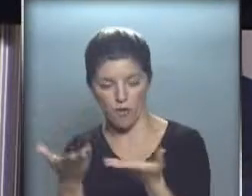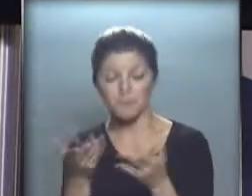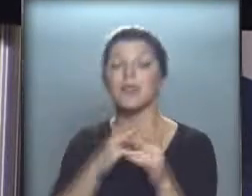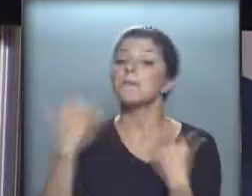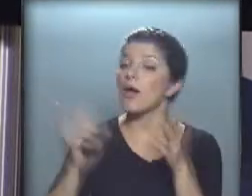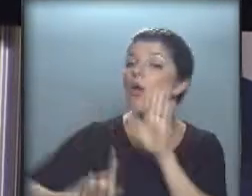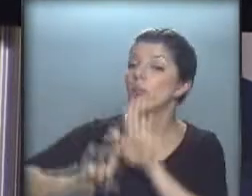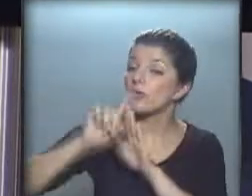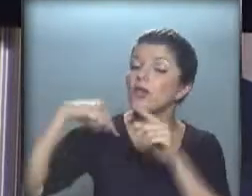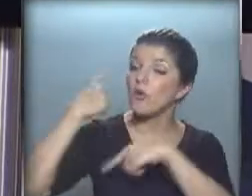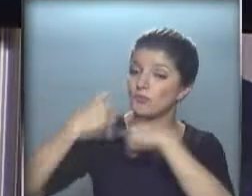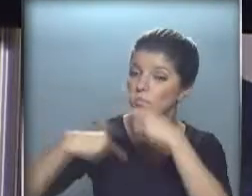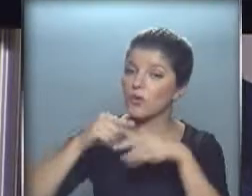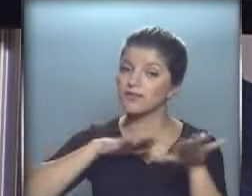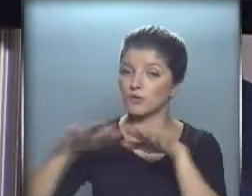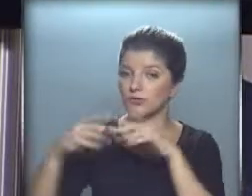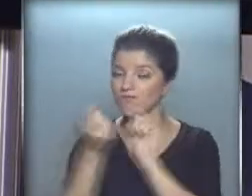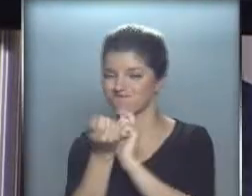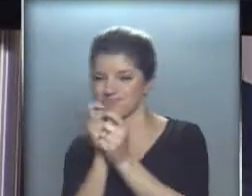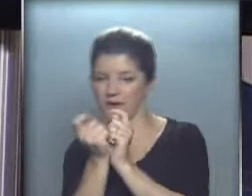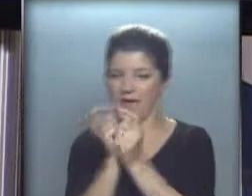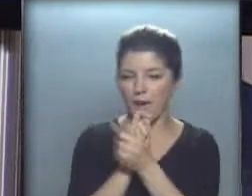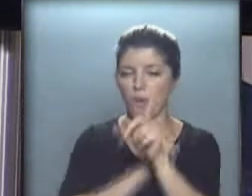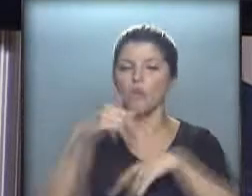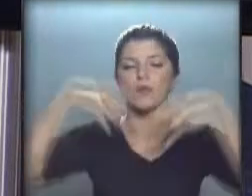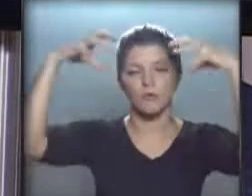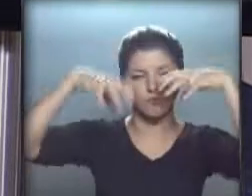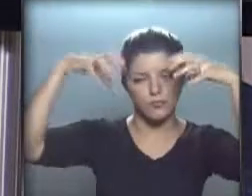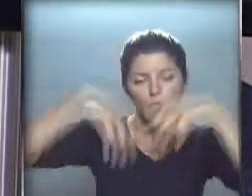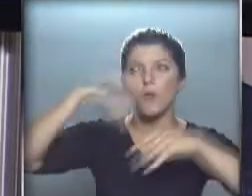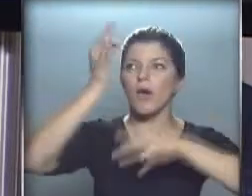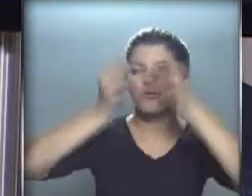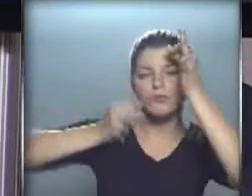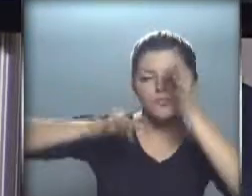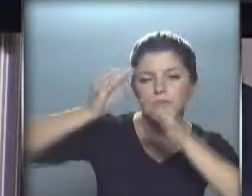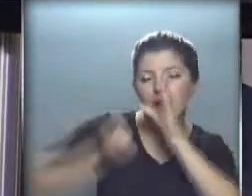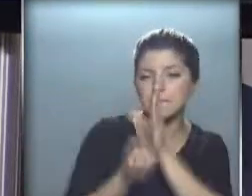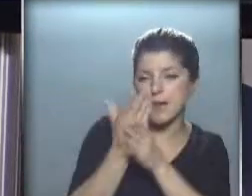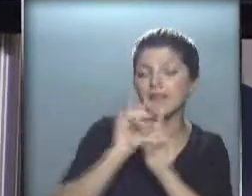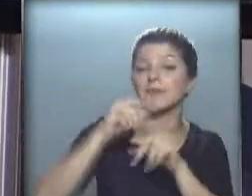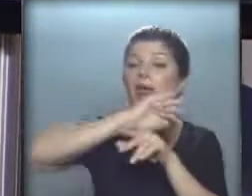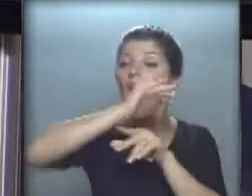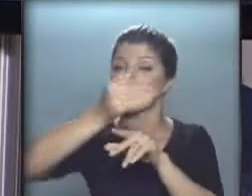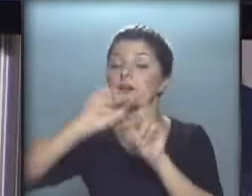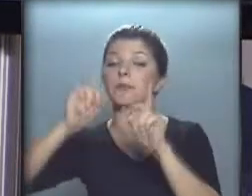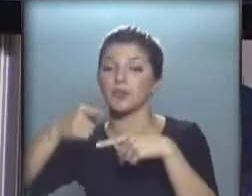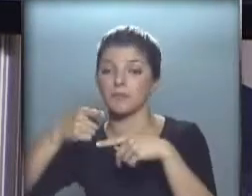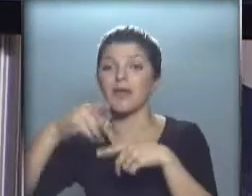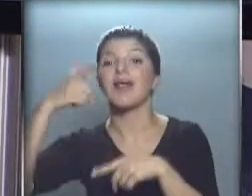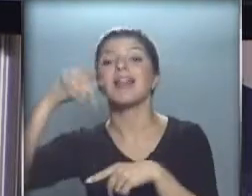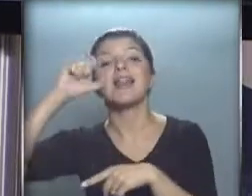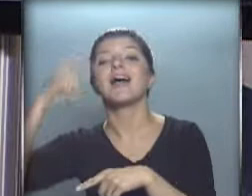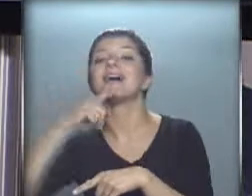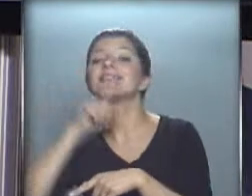el norte continuarán las condiciones de tiempo inestable, lluvias, algunas nevadas en las primeras horas de la mañana, tanto en la cordillera como en la estepa también